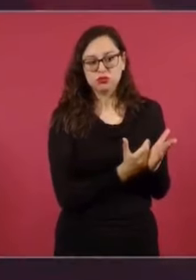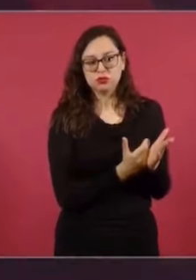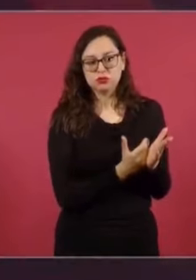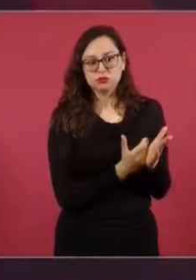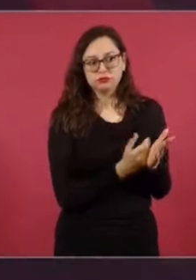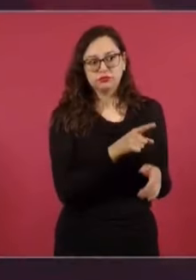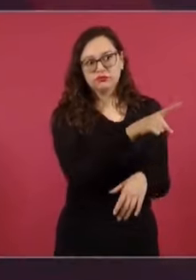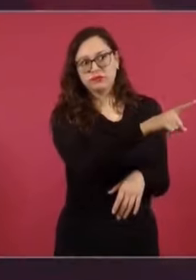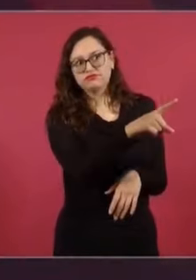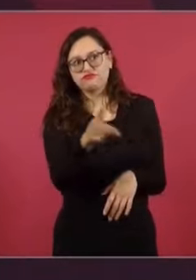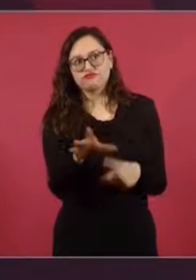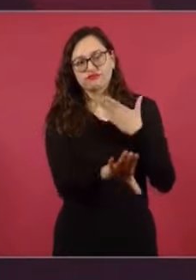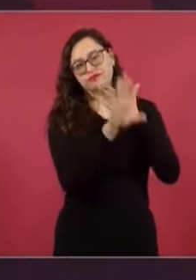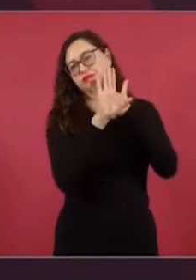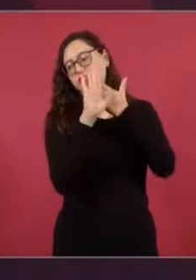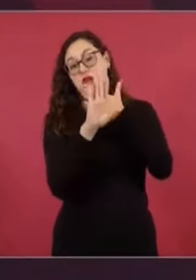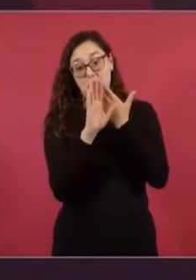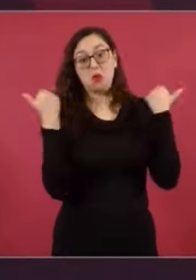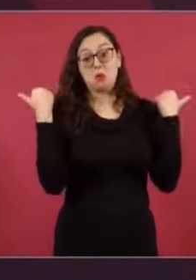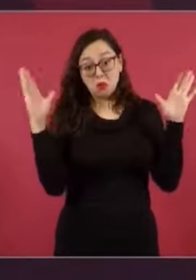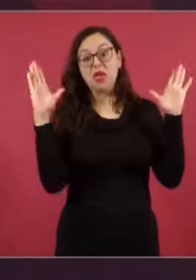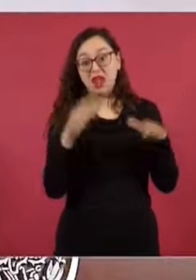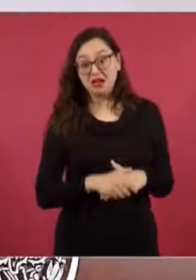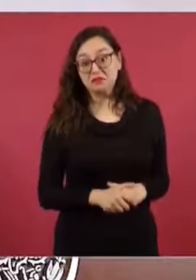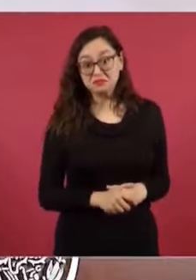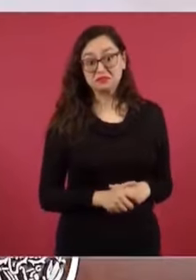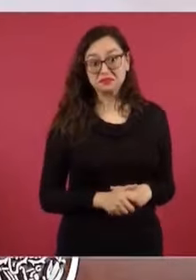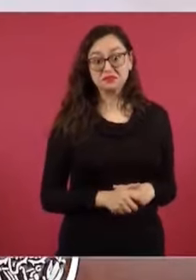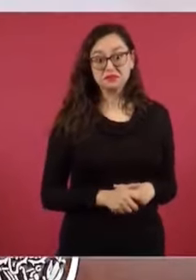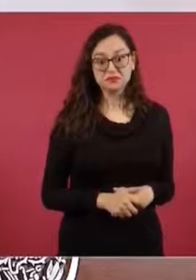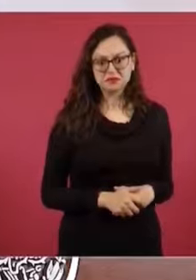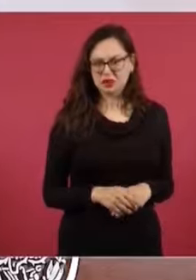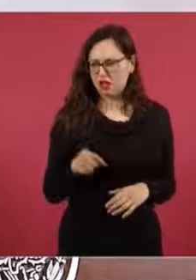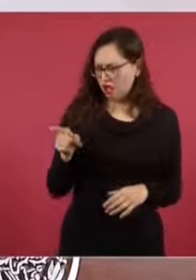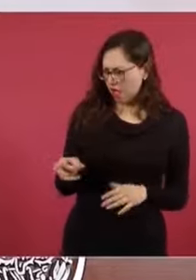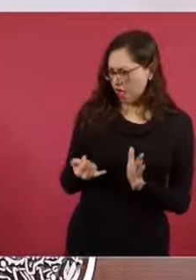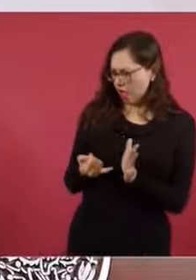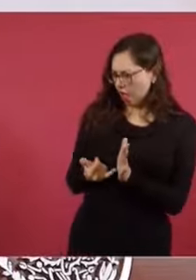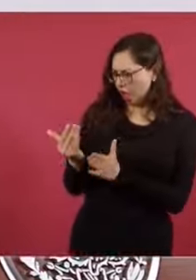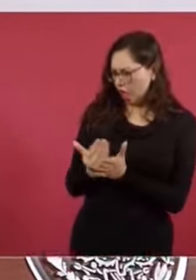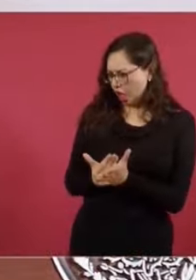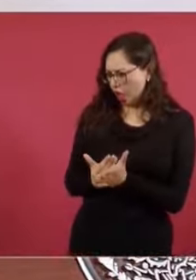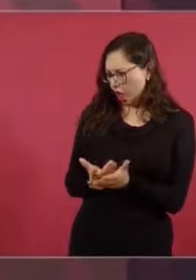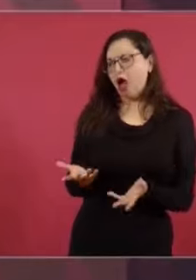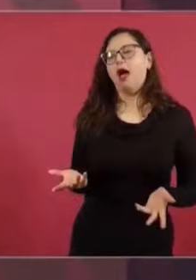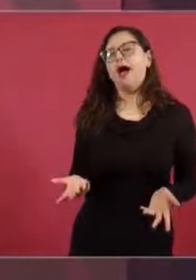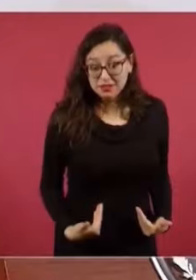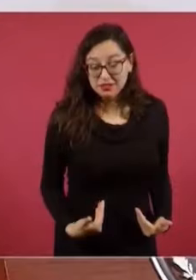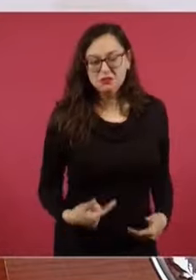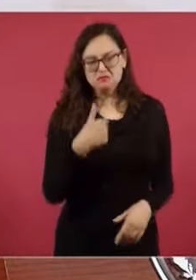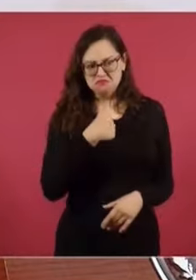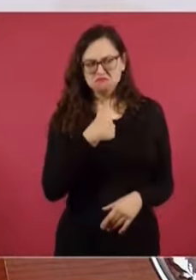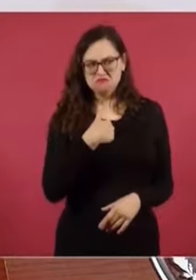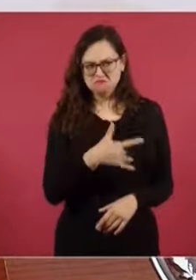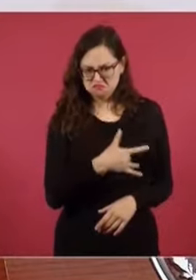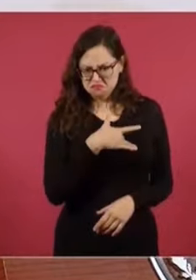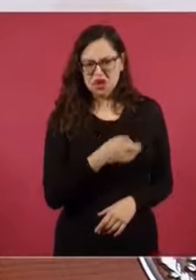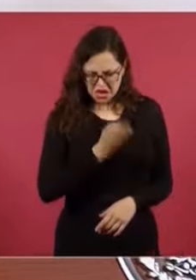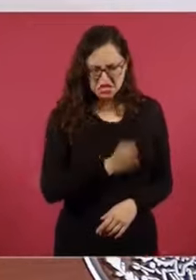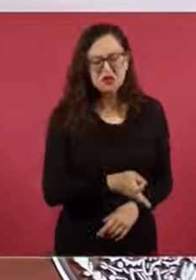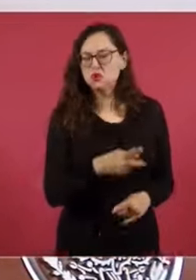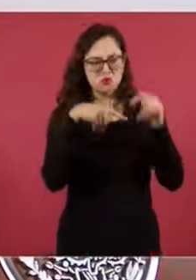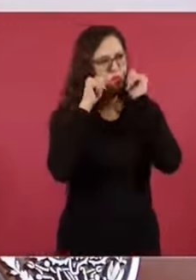¿Por qué a él sí y a otros no? ¿Qué hubo detrás de eso? Él